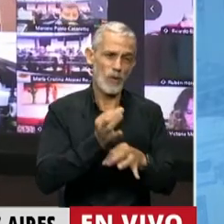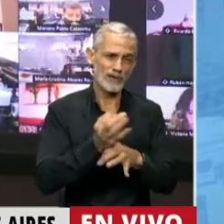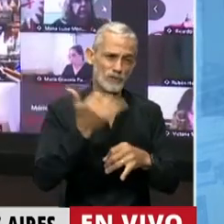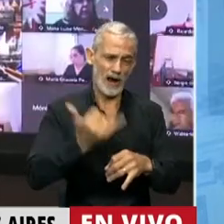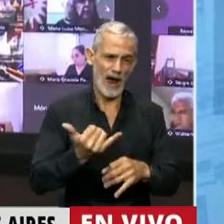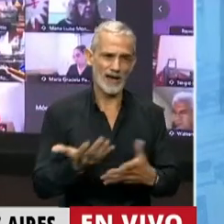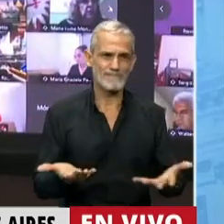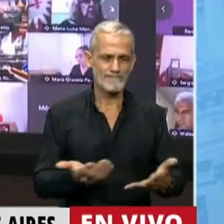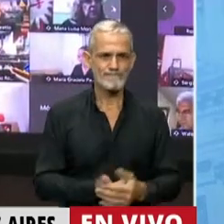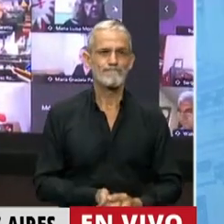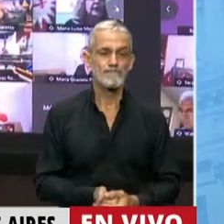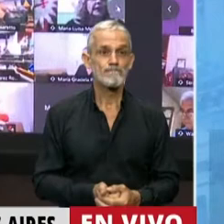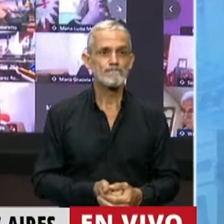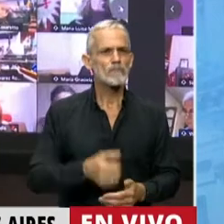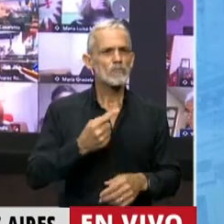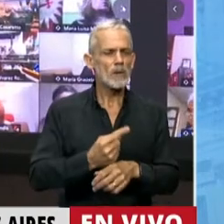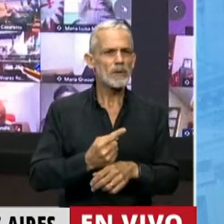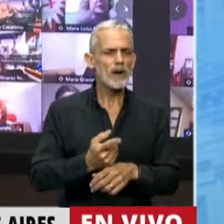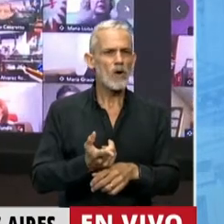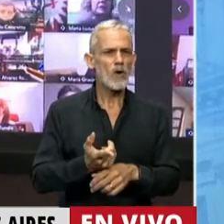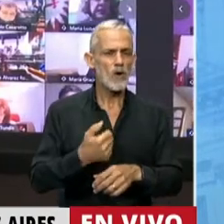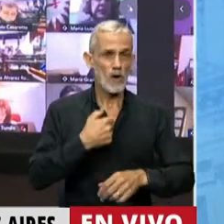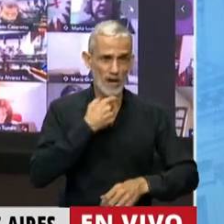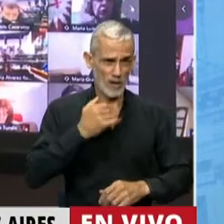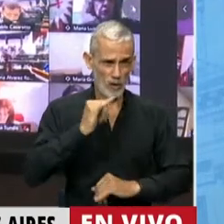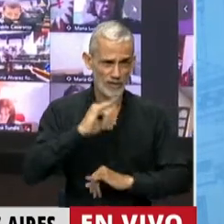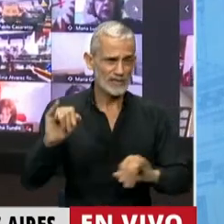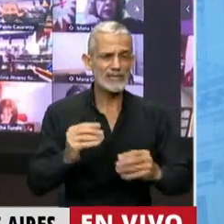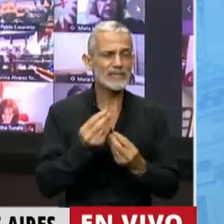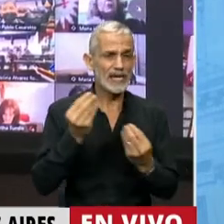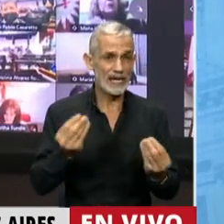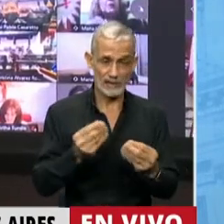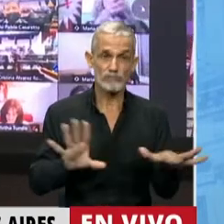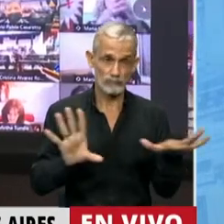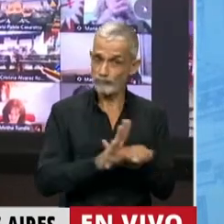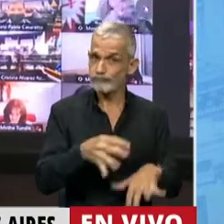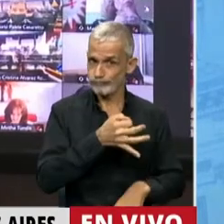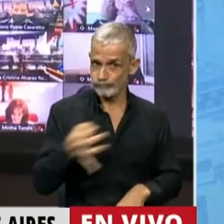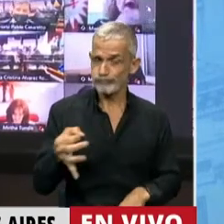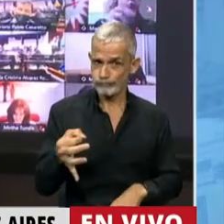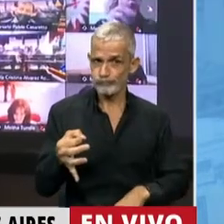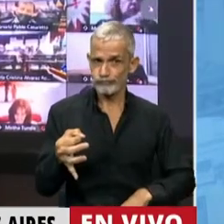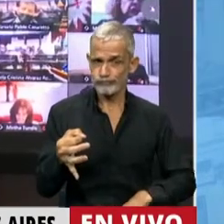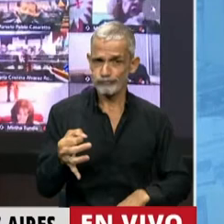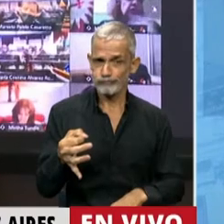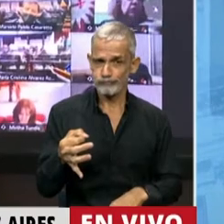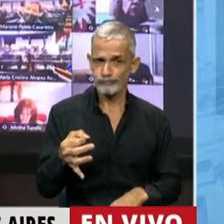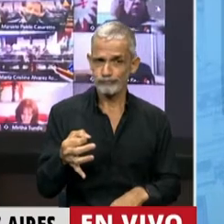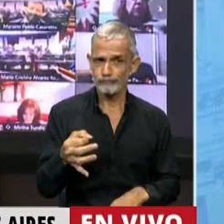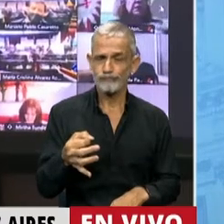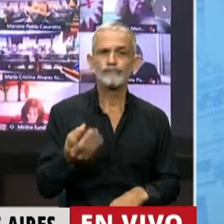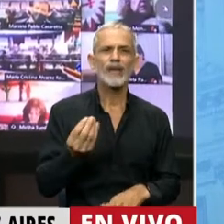Antes de referirme fuertemente a esto, quiero decir que efectivamente no sólo